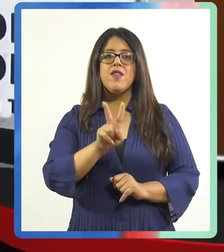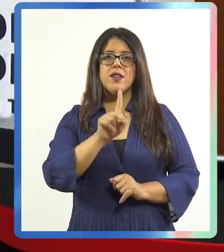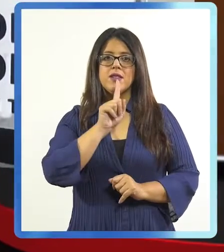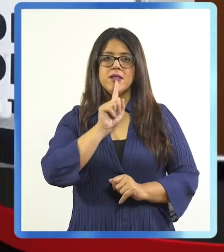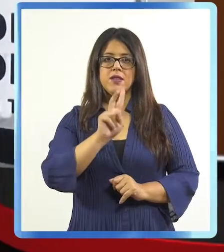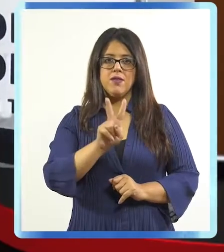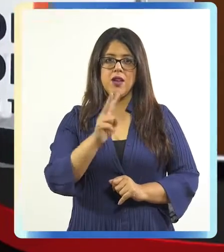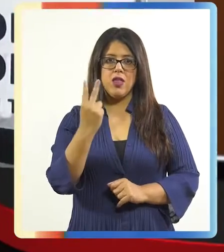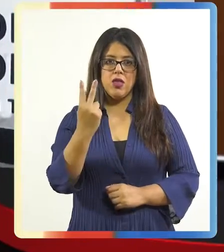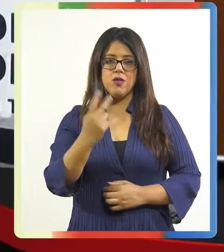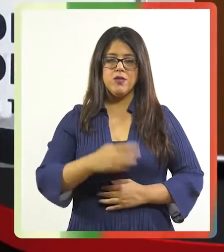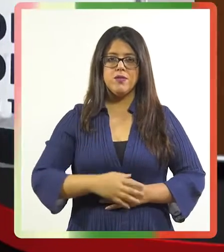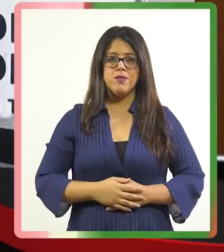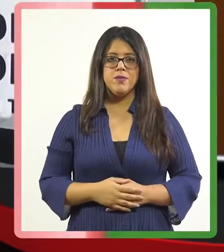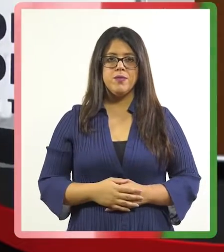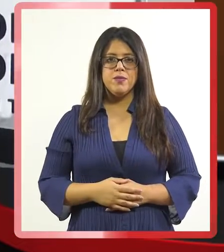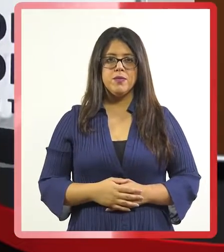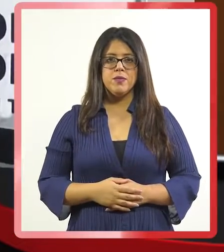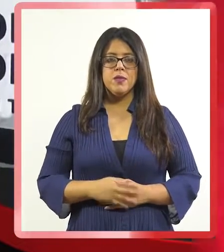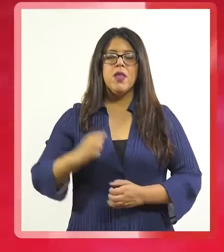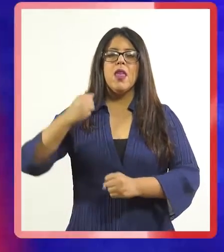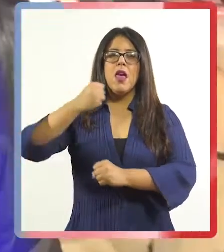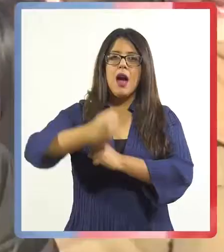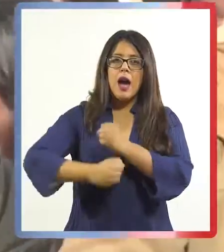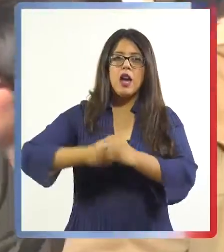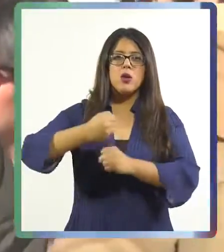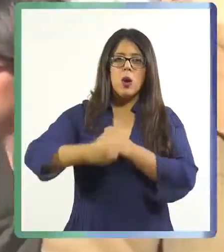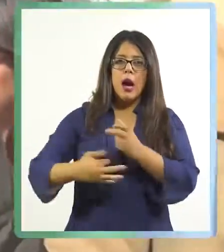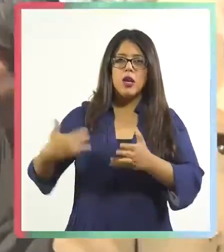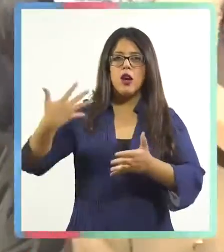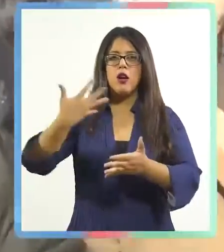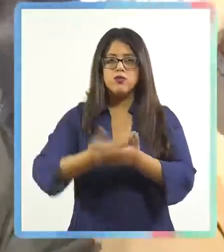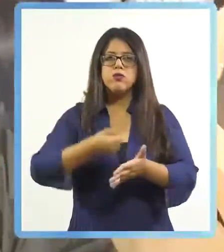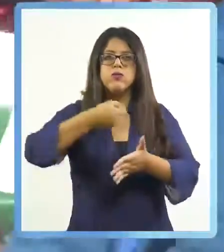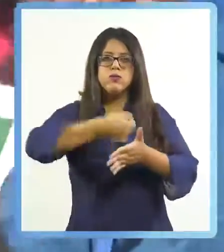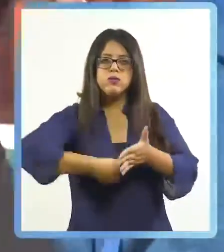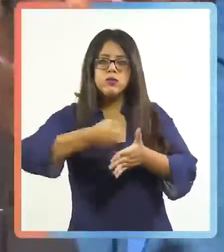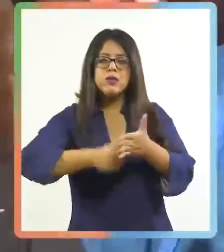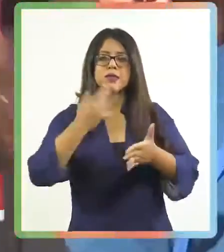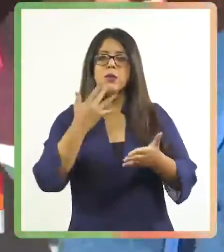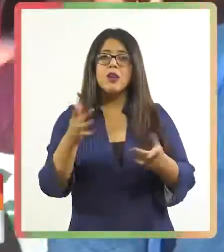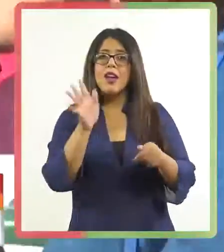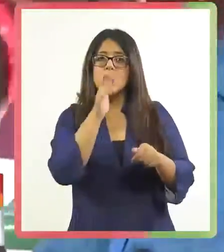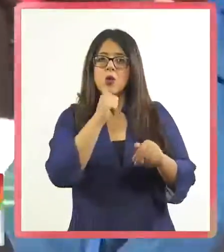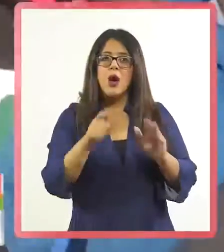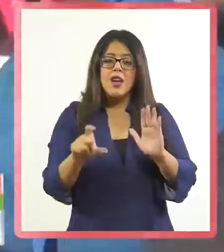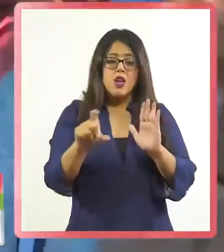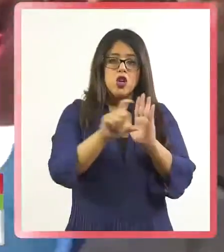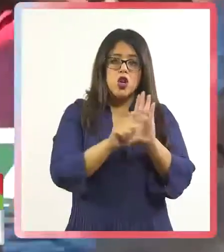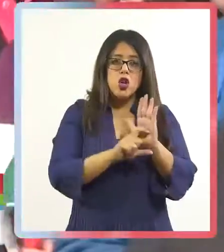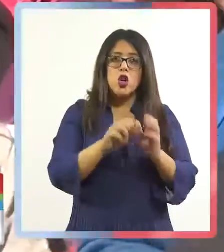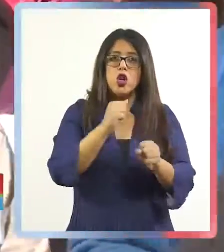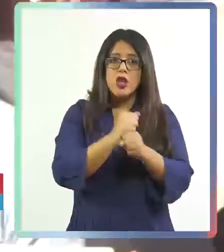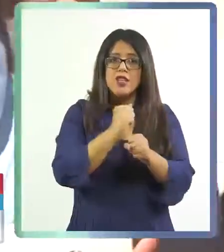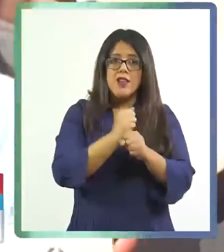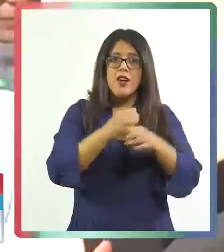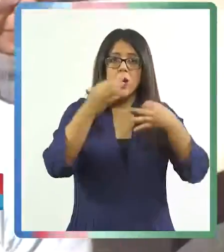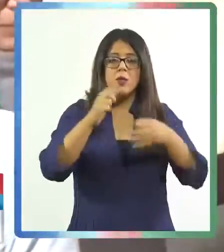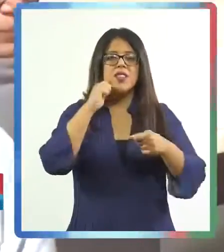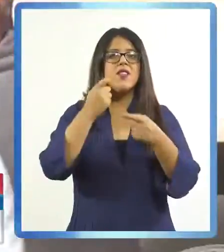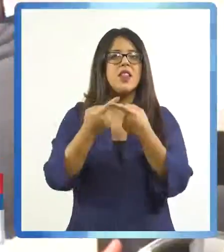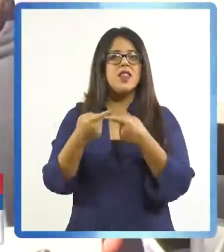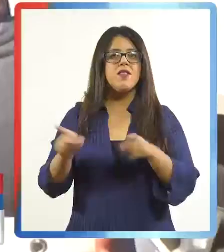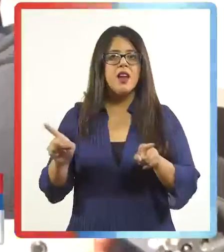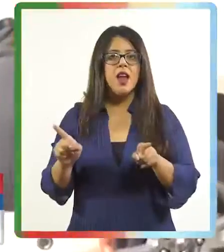BTV2 entrega detalles. Han sido años de incansable lucha y es que al no estar insertos en el